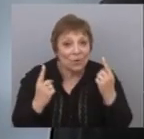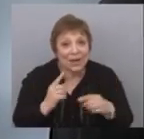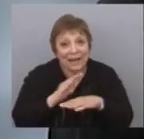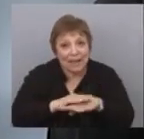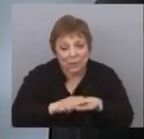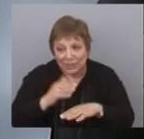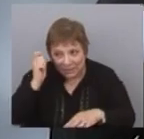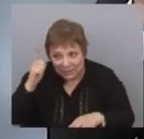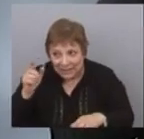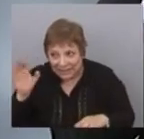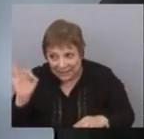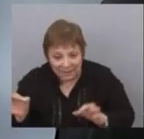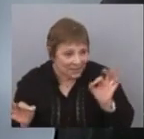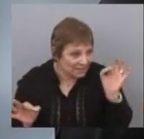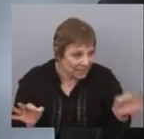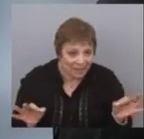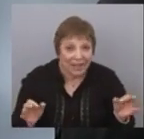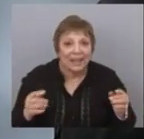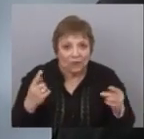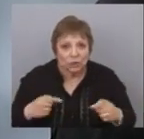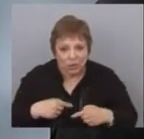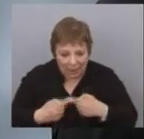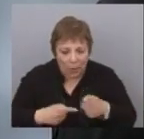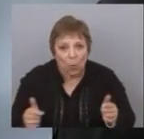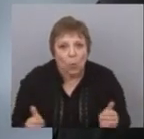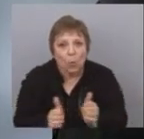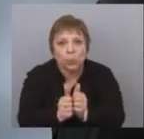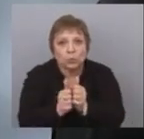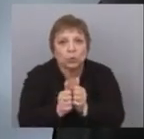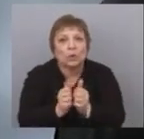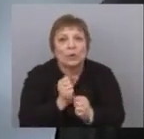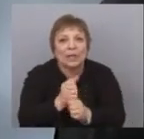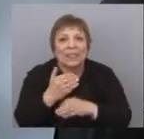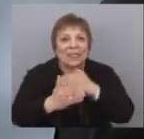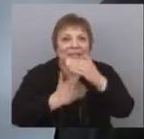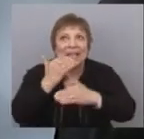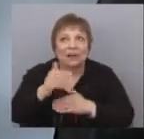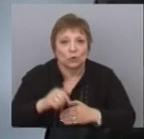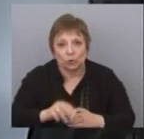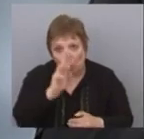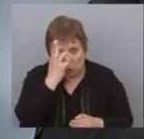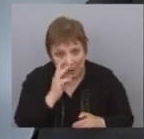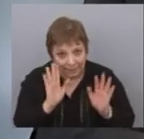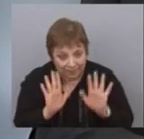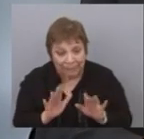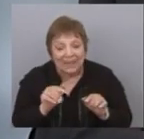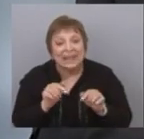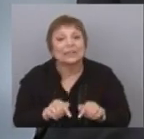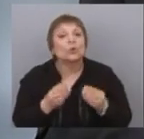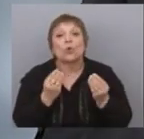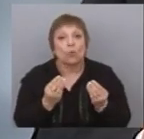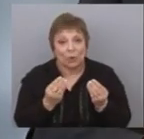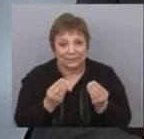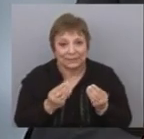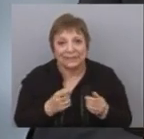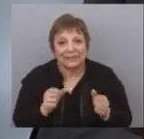saberes y en sus metieres para ir adelante conjuntamente en el desarrollo del país. Esto se traduce en algunas